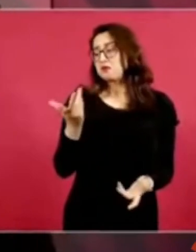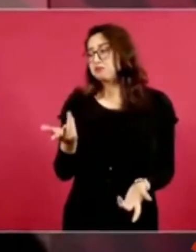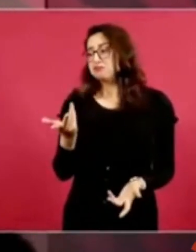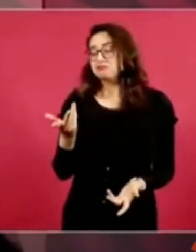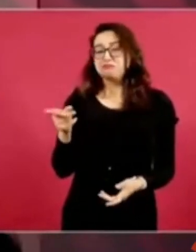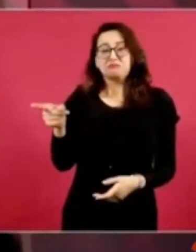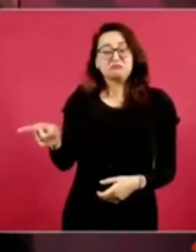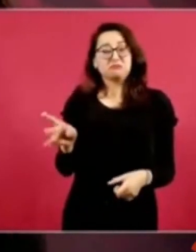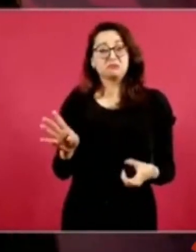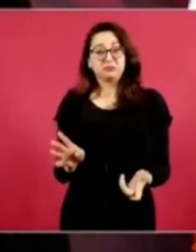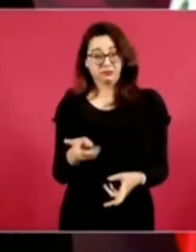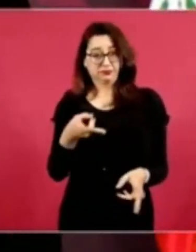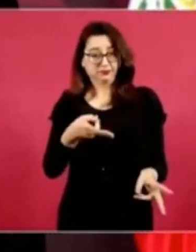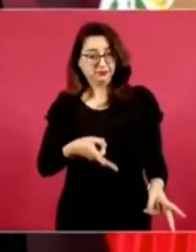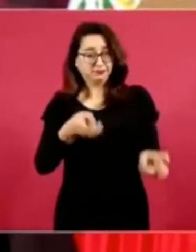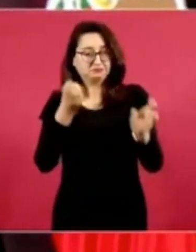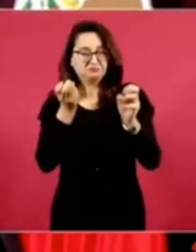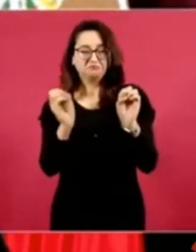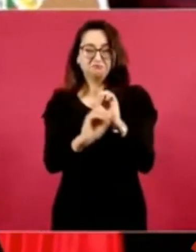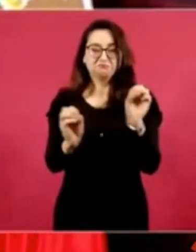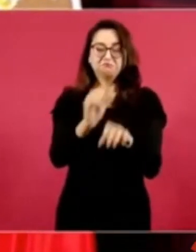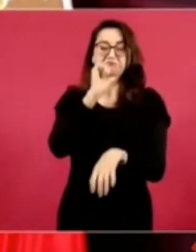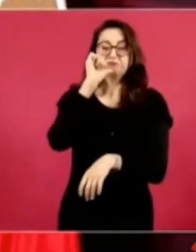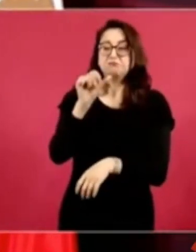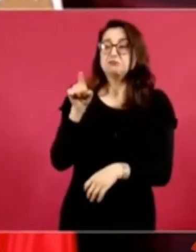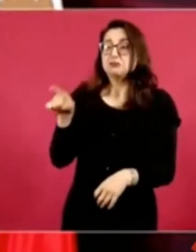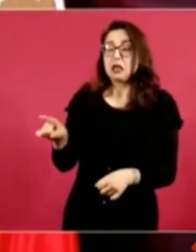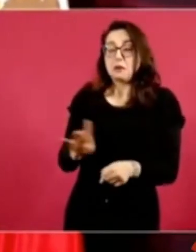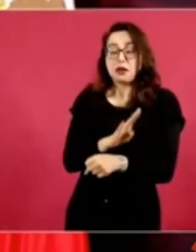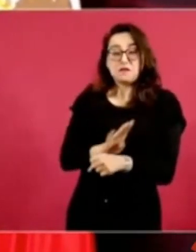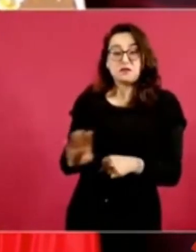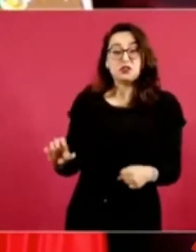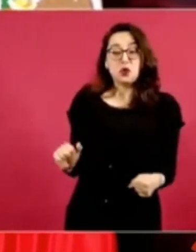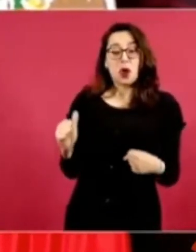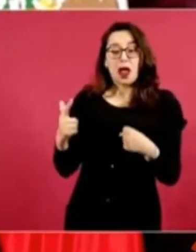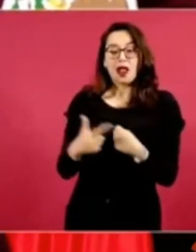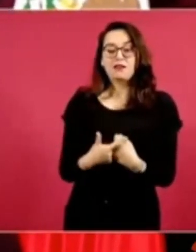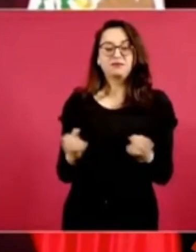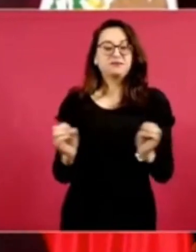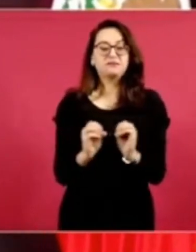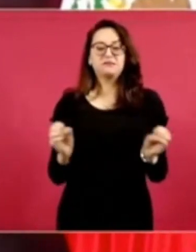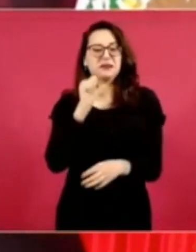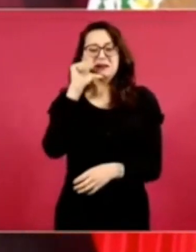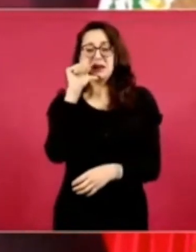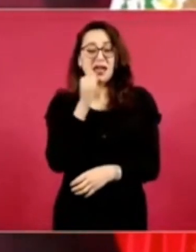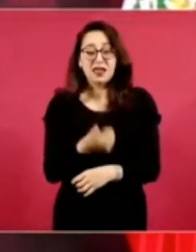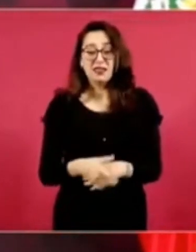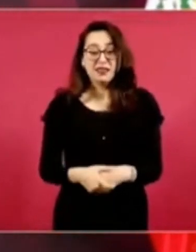amor es una señora rica